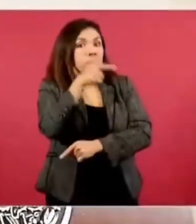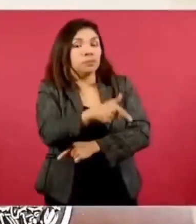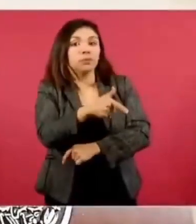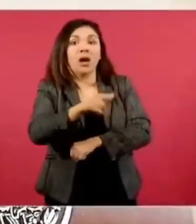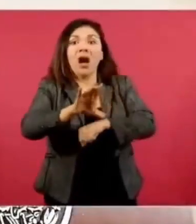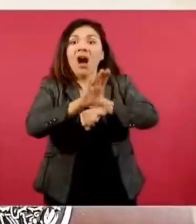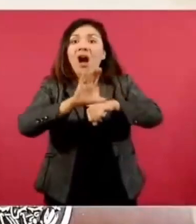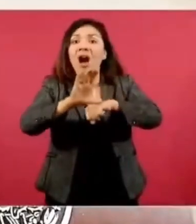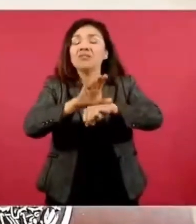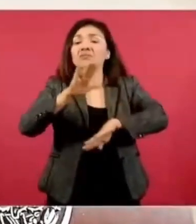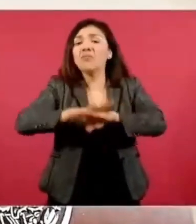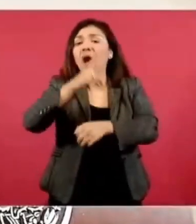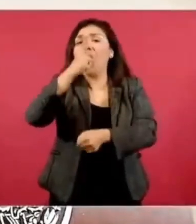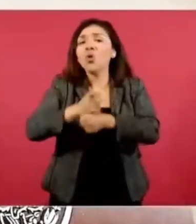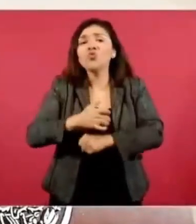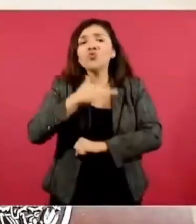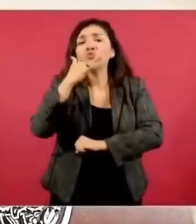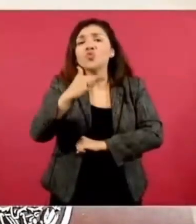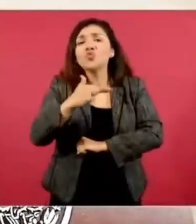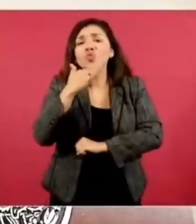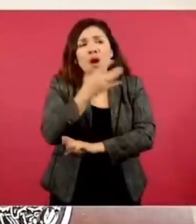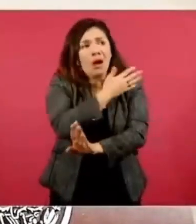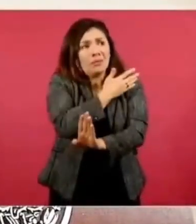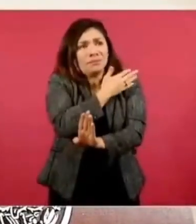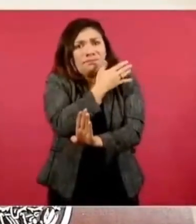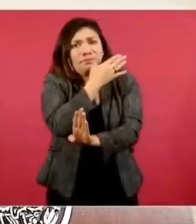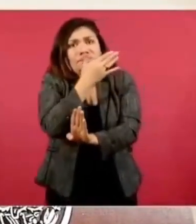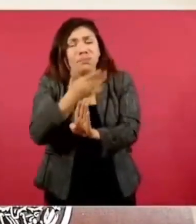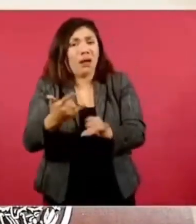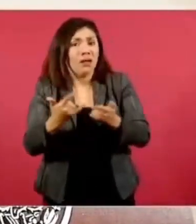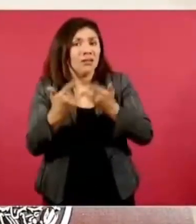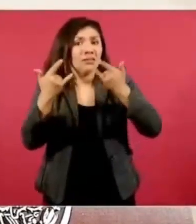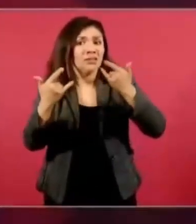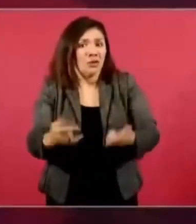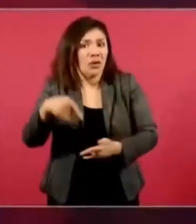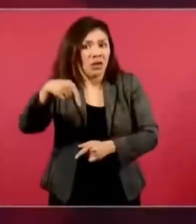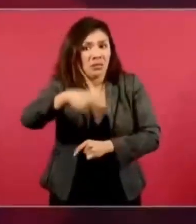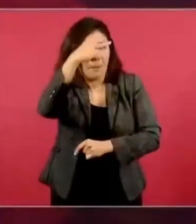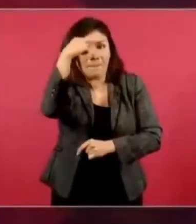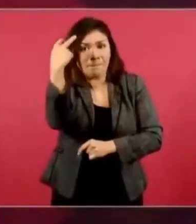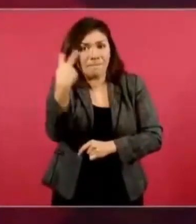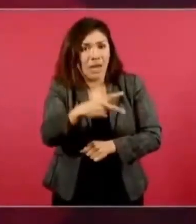Y a lo mejor en toda la historia del México independiente.